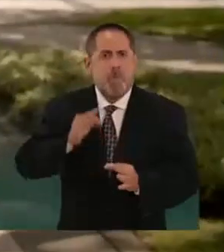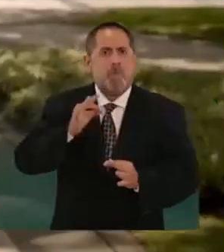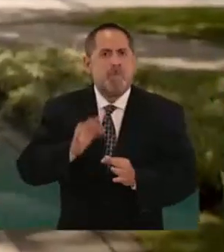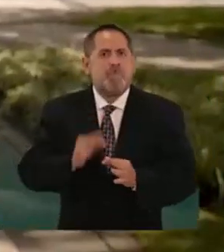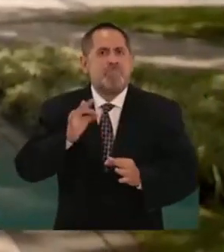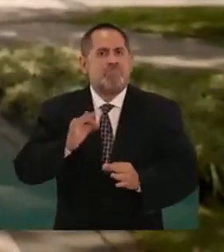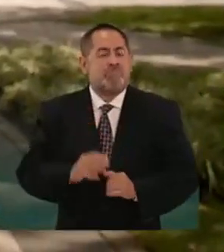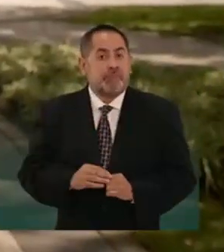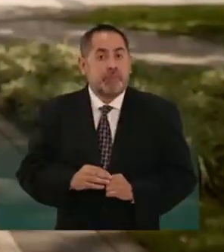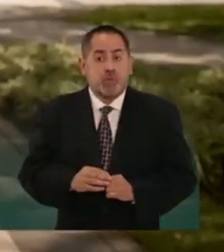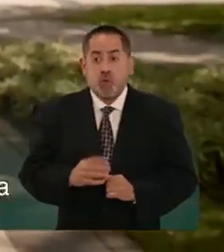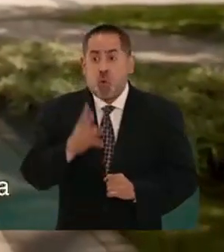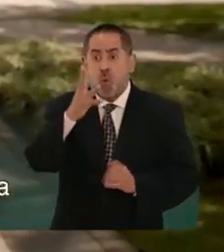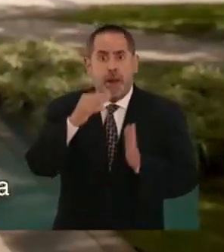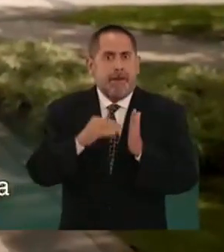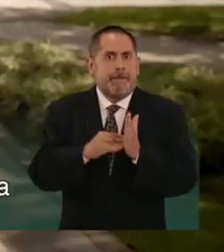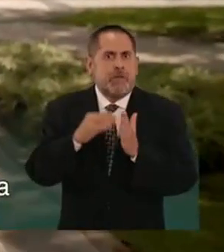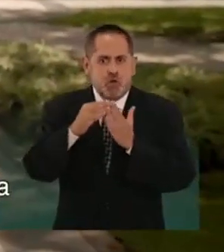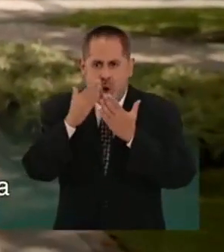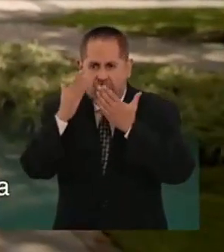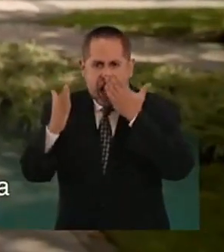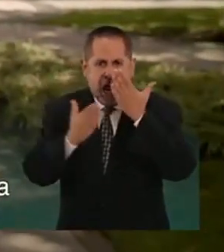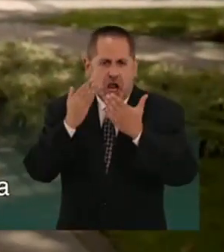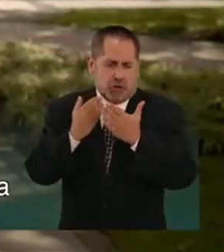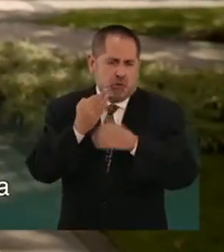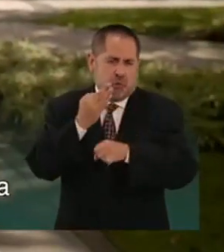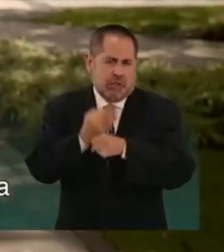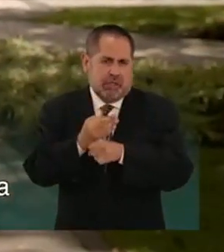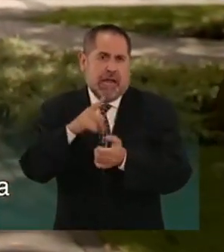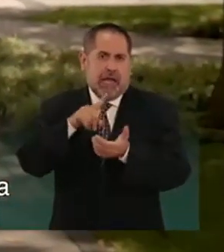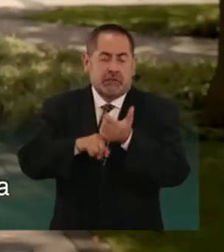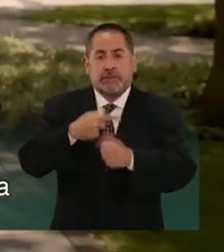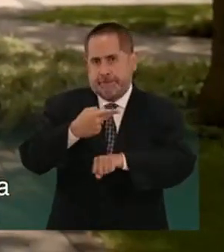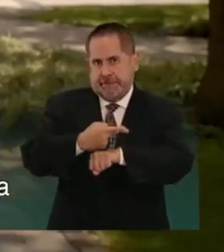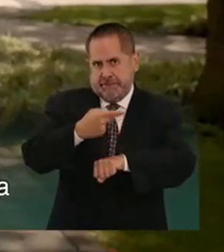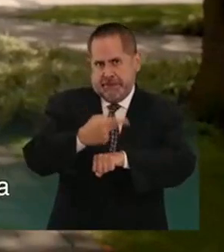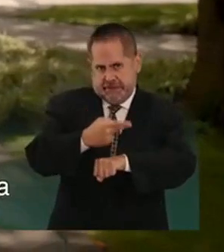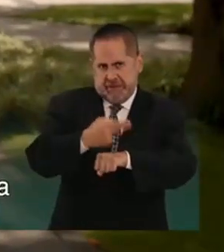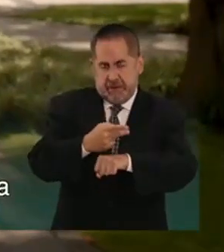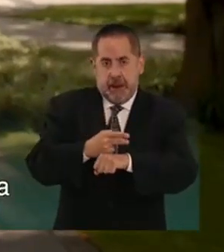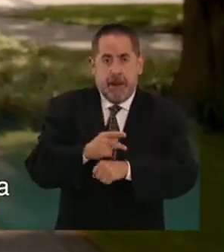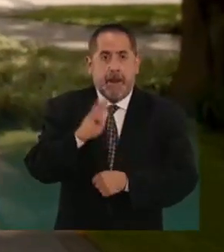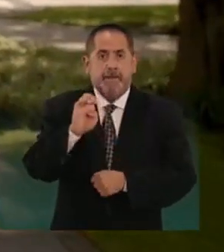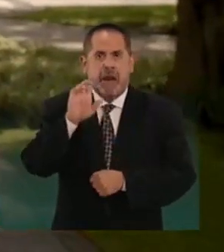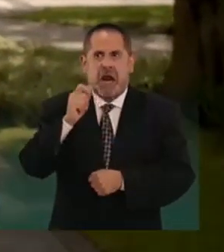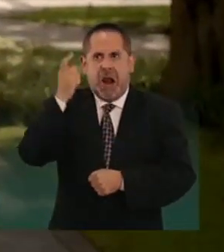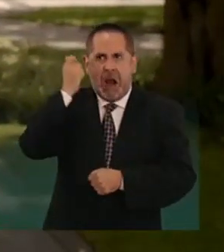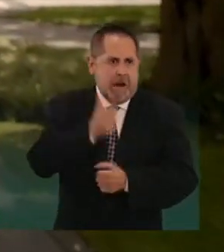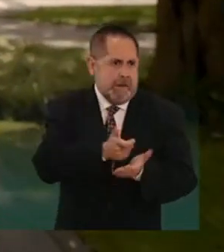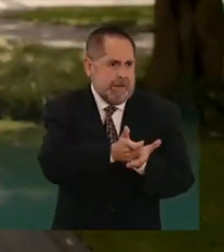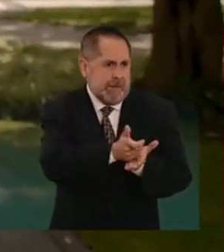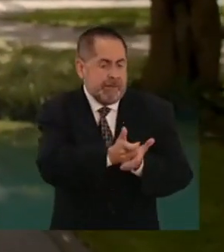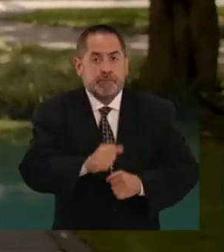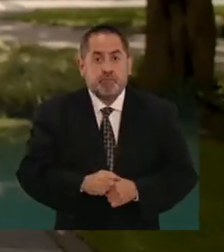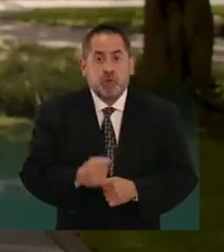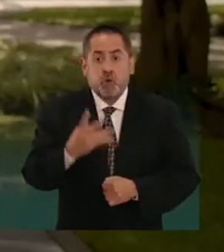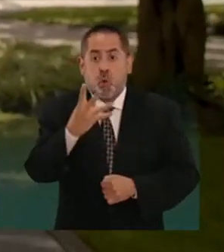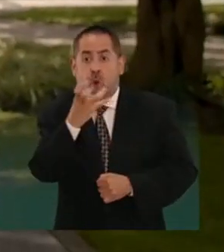cumplimos. 4 millones de estudiantes de estudiantes preparatoria tienen beca.